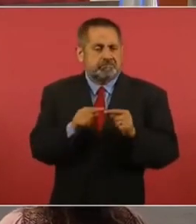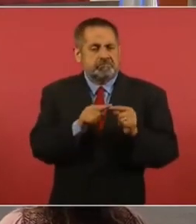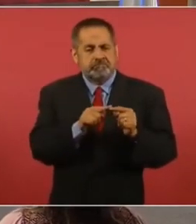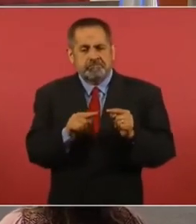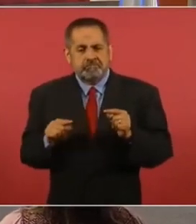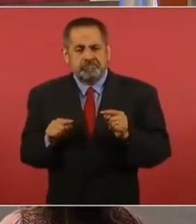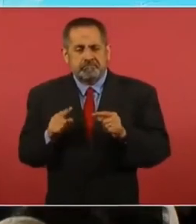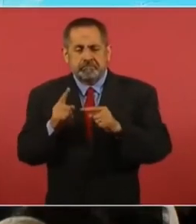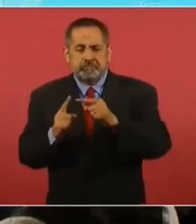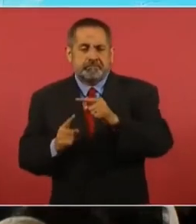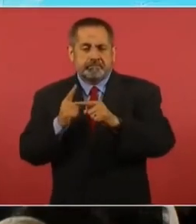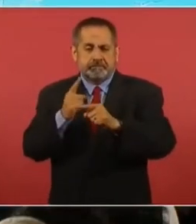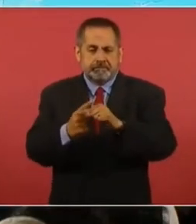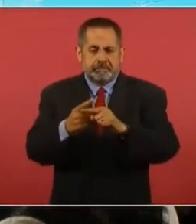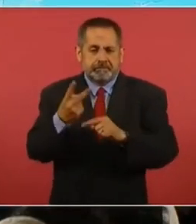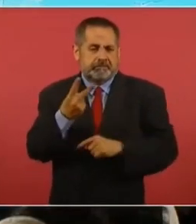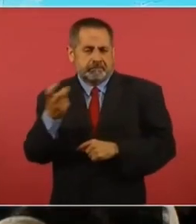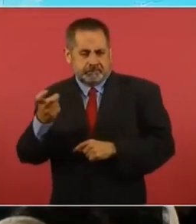200 de aquí.